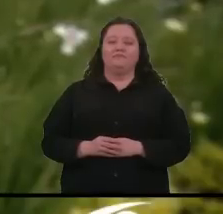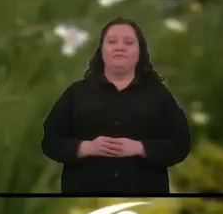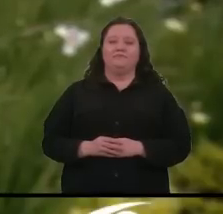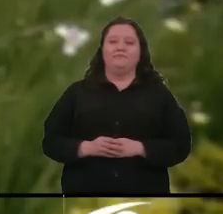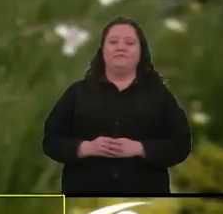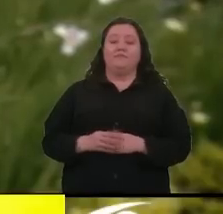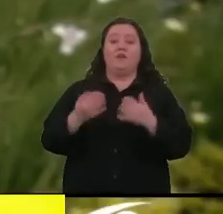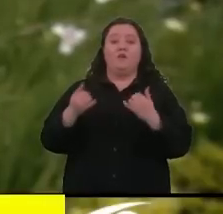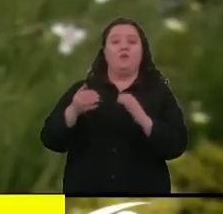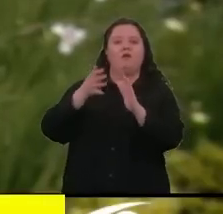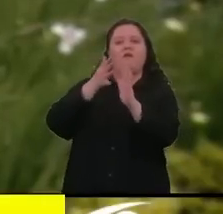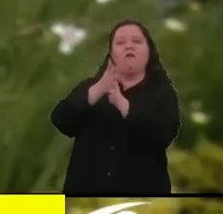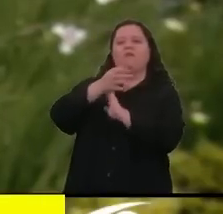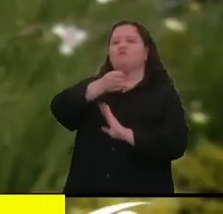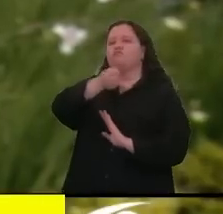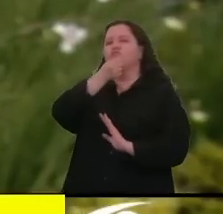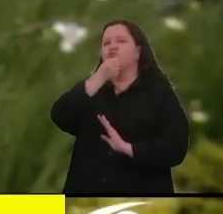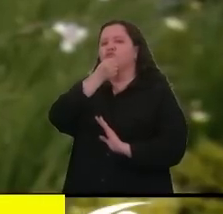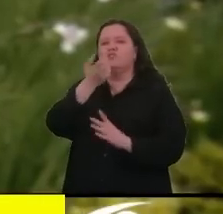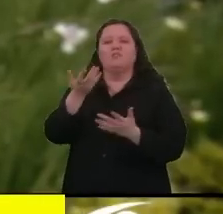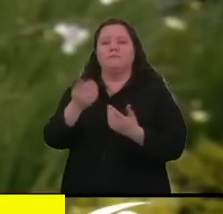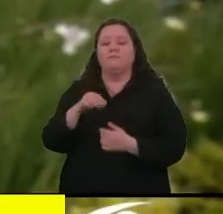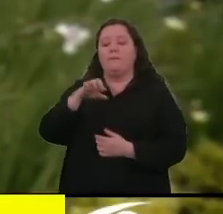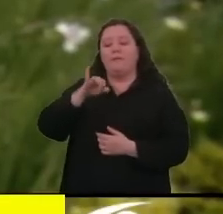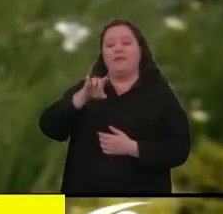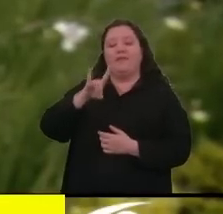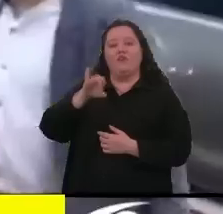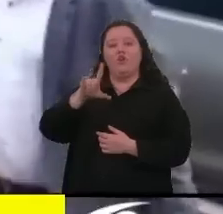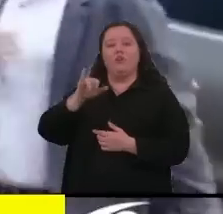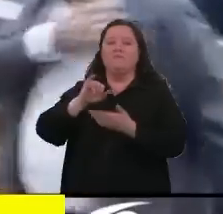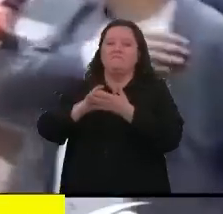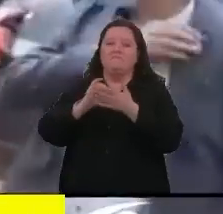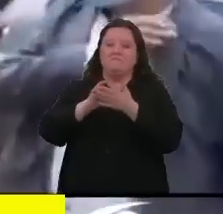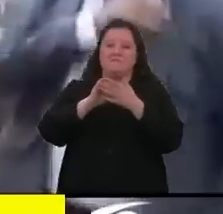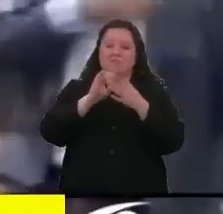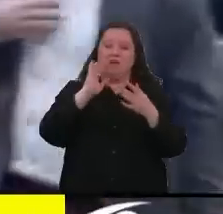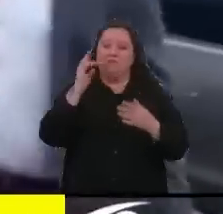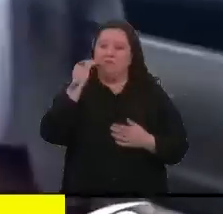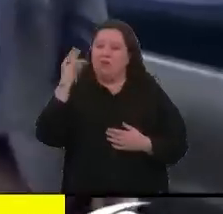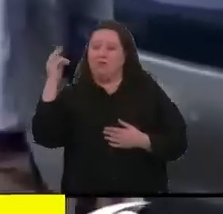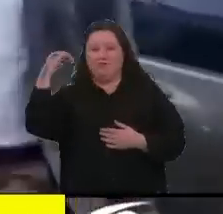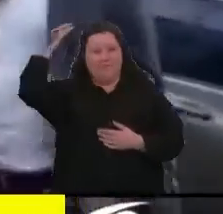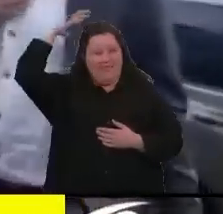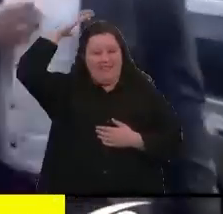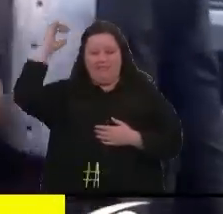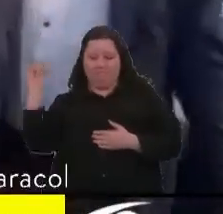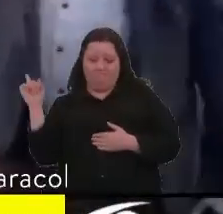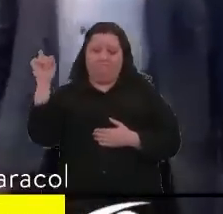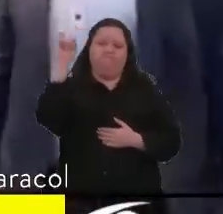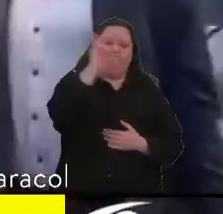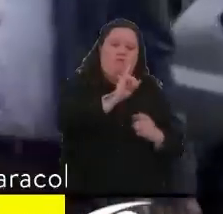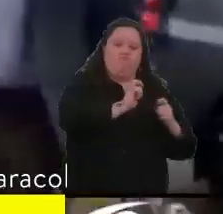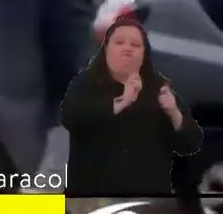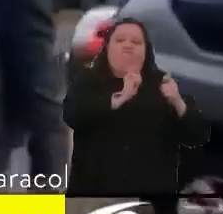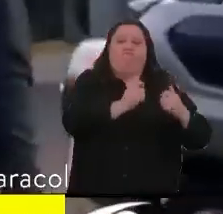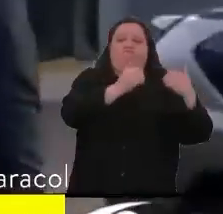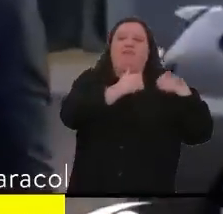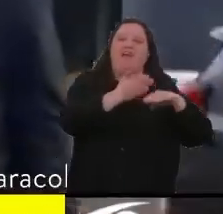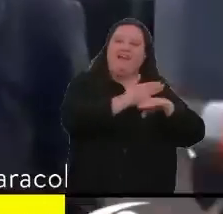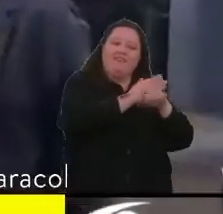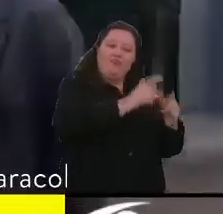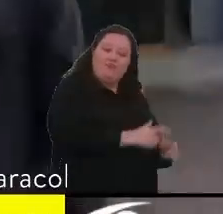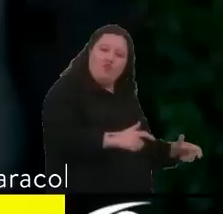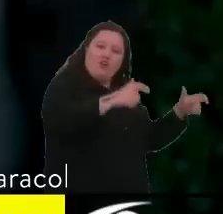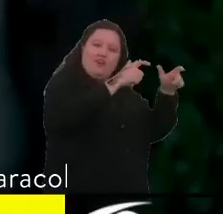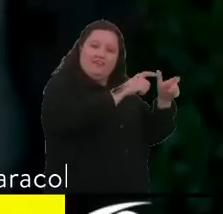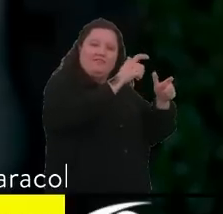A esta hora es noticia la posesión de Piedad Córdoba como senadora de la República cuatro días después de la instalación del Congreso el pasado 20